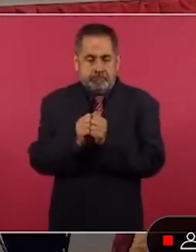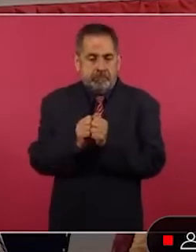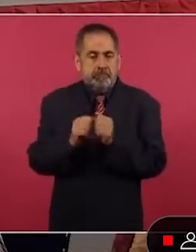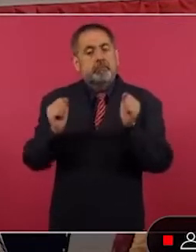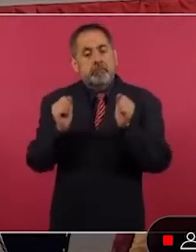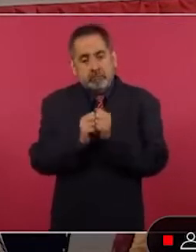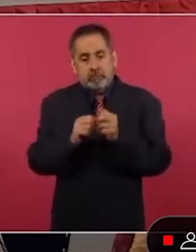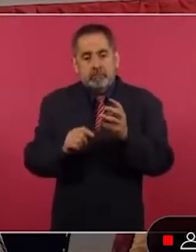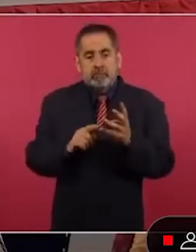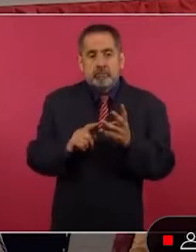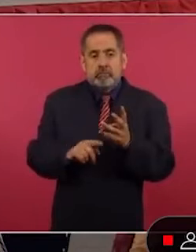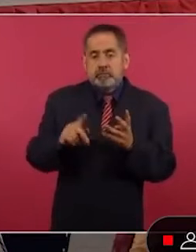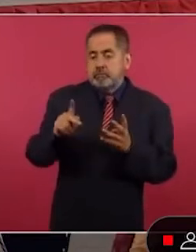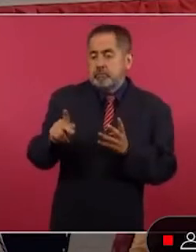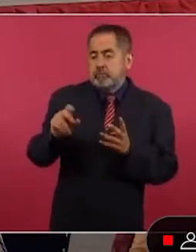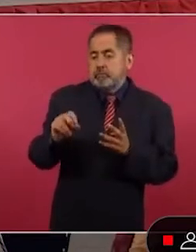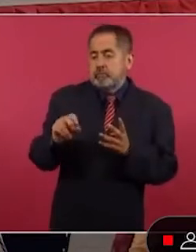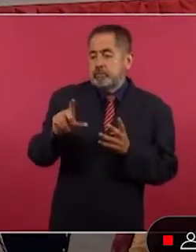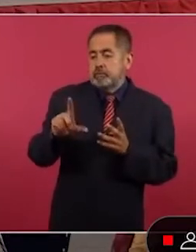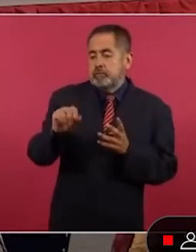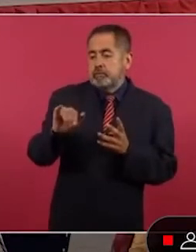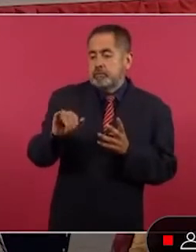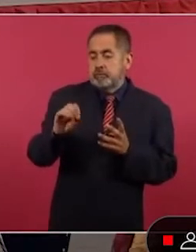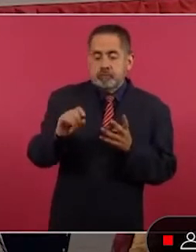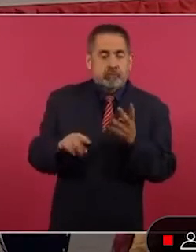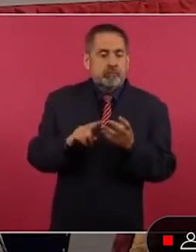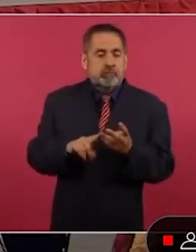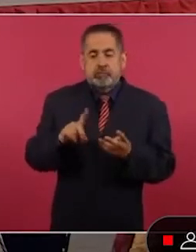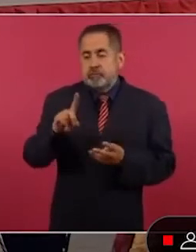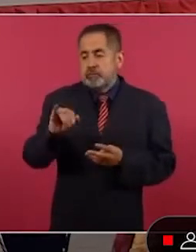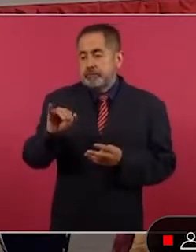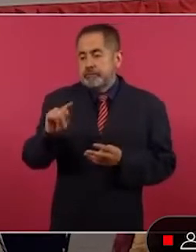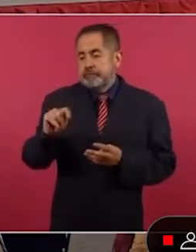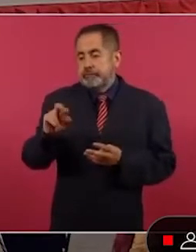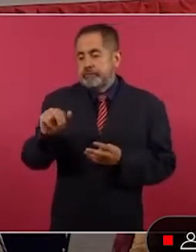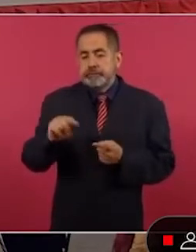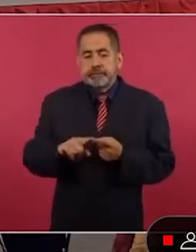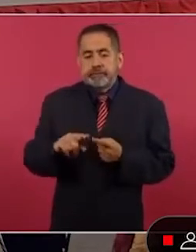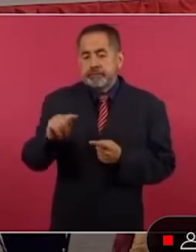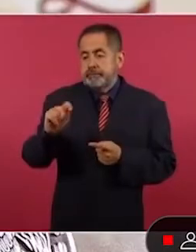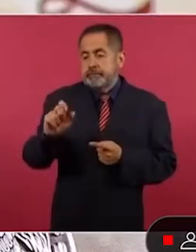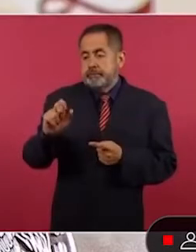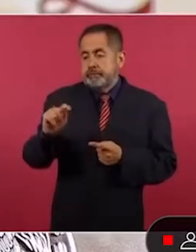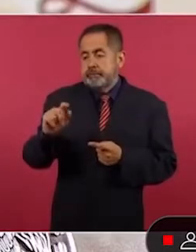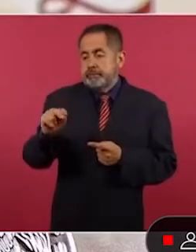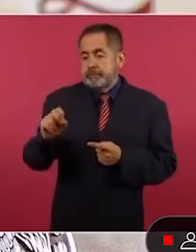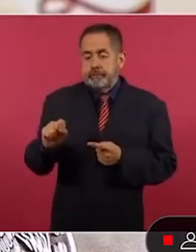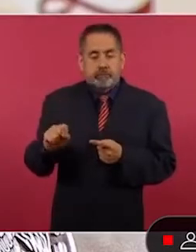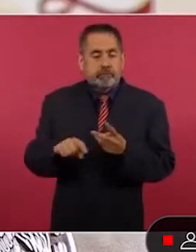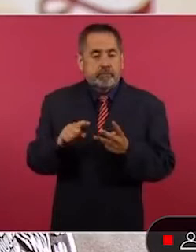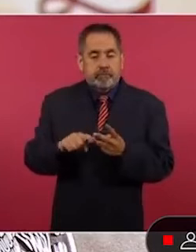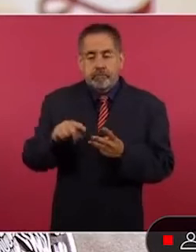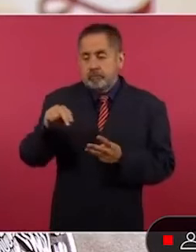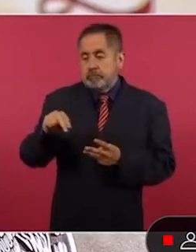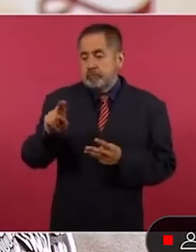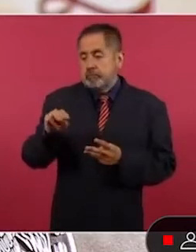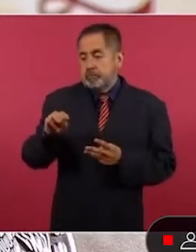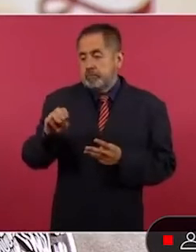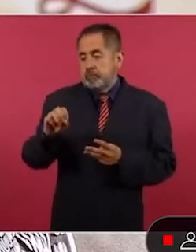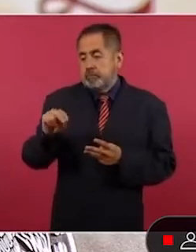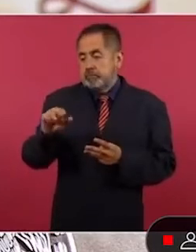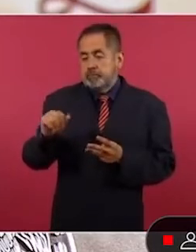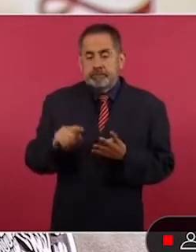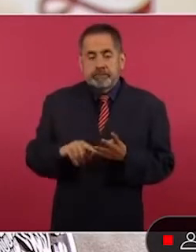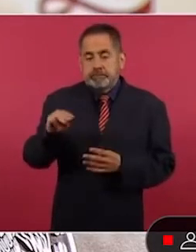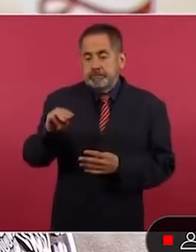poliomeditis, la vacuna protege contra difteria, tosferina y tétanos, así como neumonía y meningitis causados por una